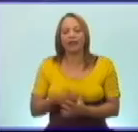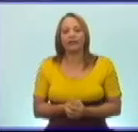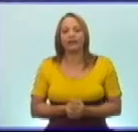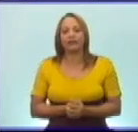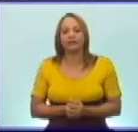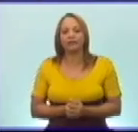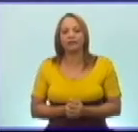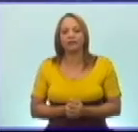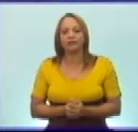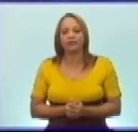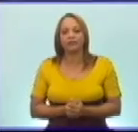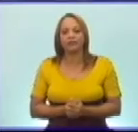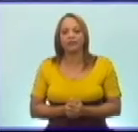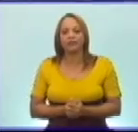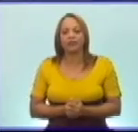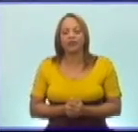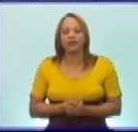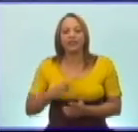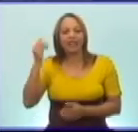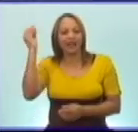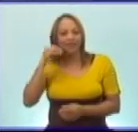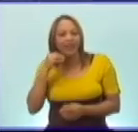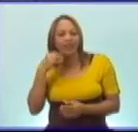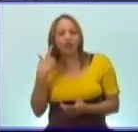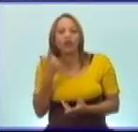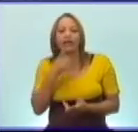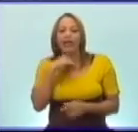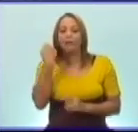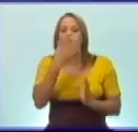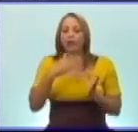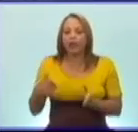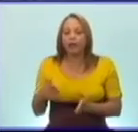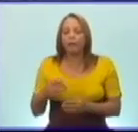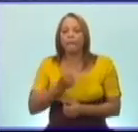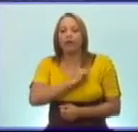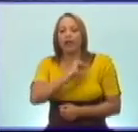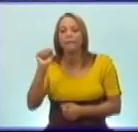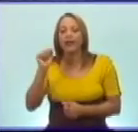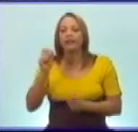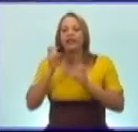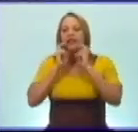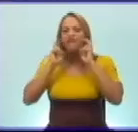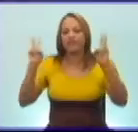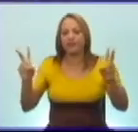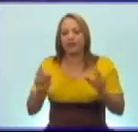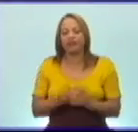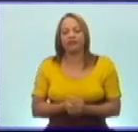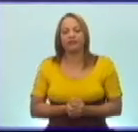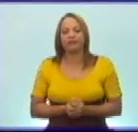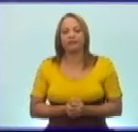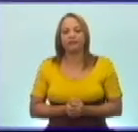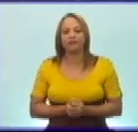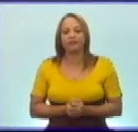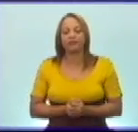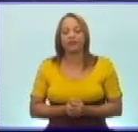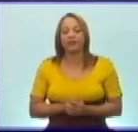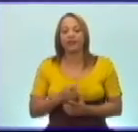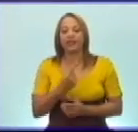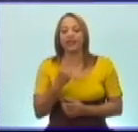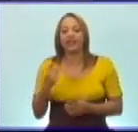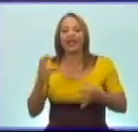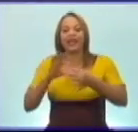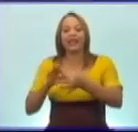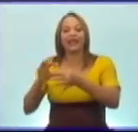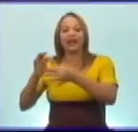con la convicción de que morir por la patria es vivir y que en cadenas